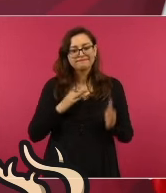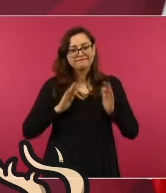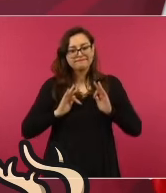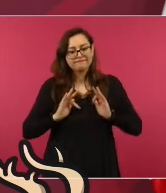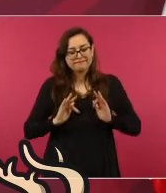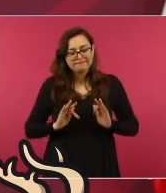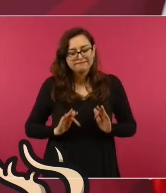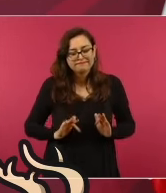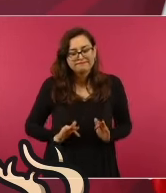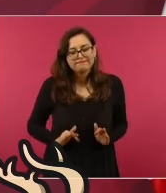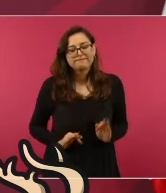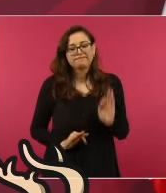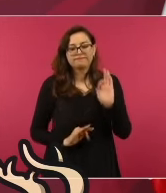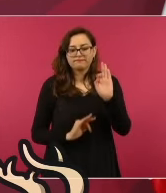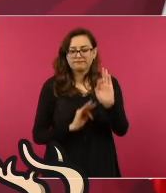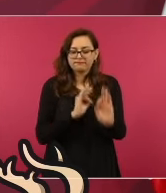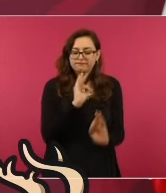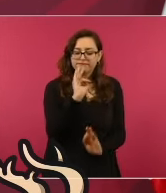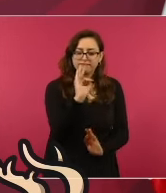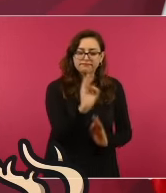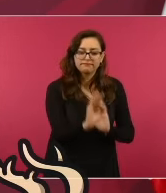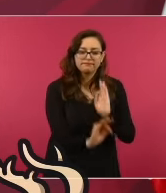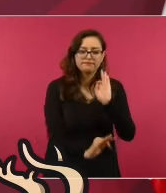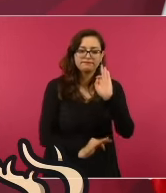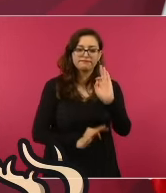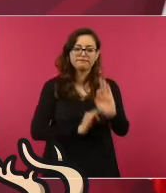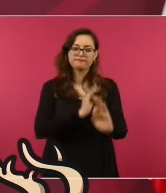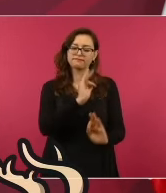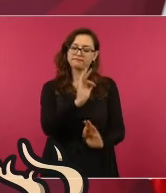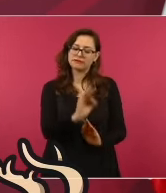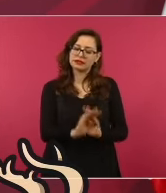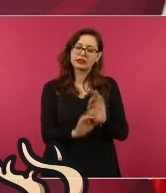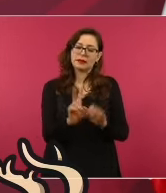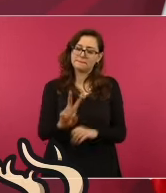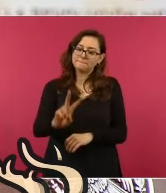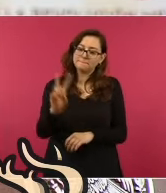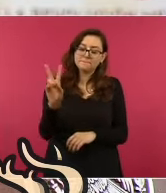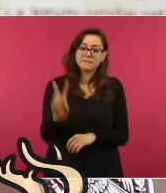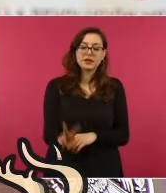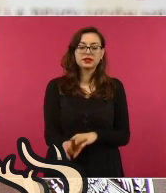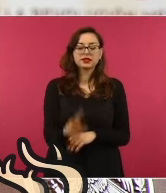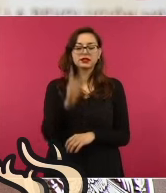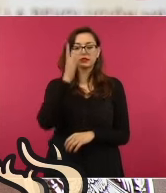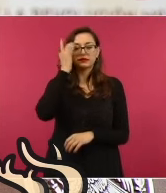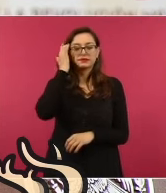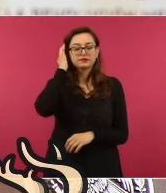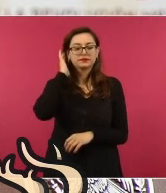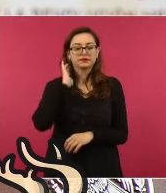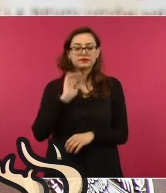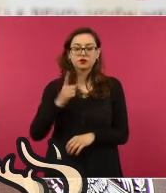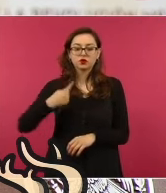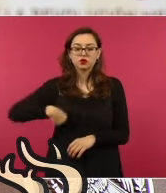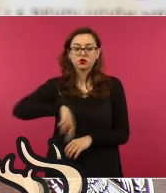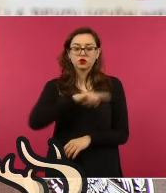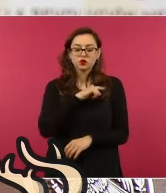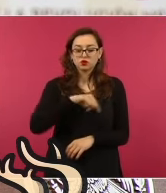prudencia.